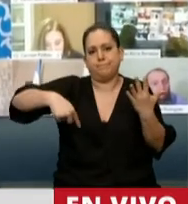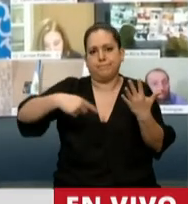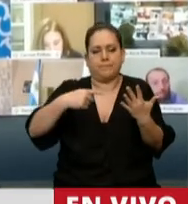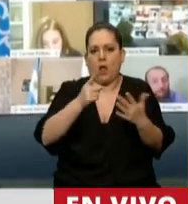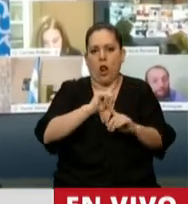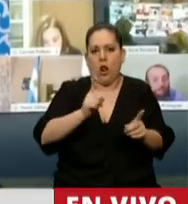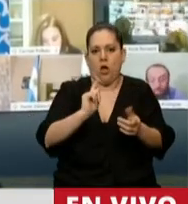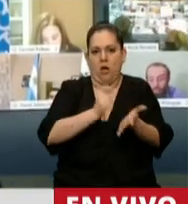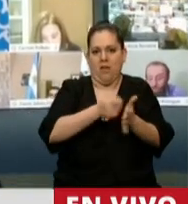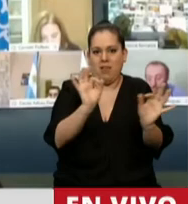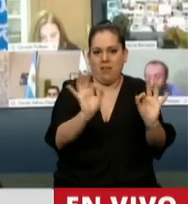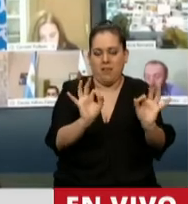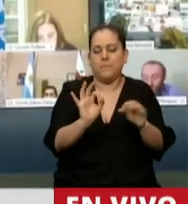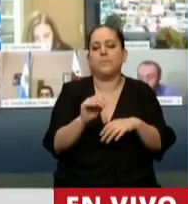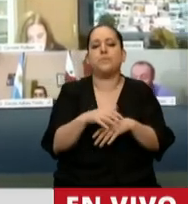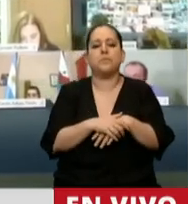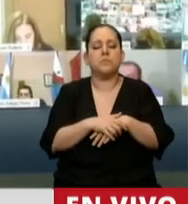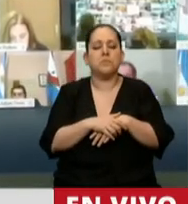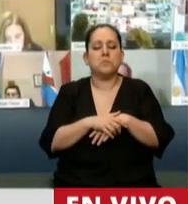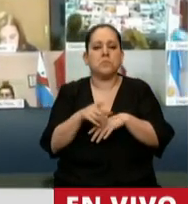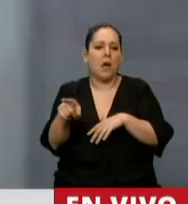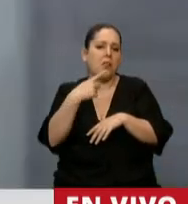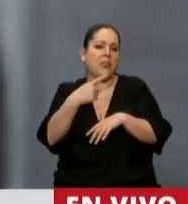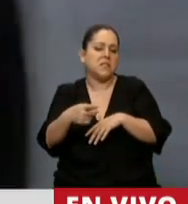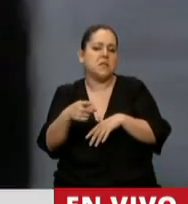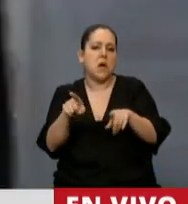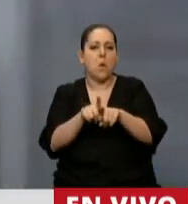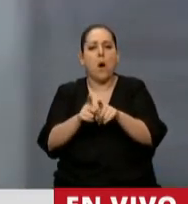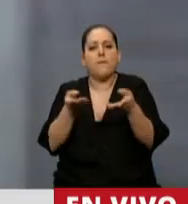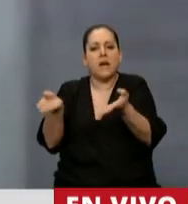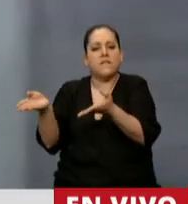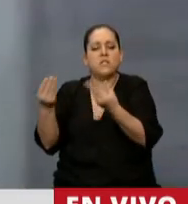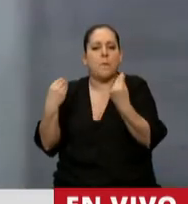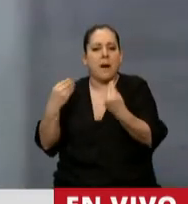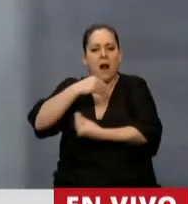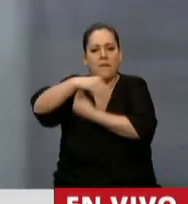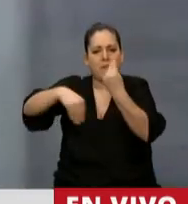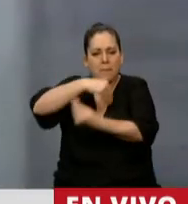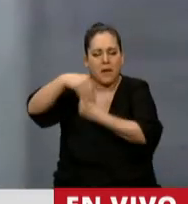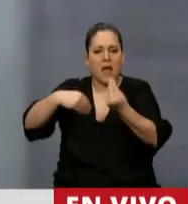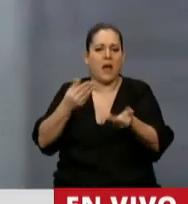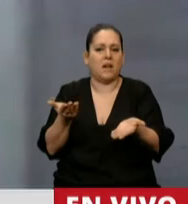artículo se han escrito ríos de tinta, diciendo que era para beneficiar a familiares